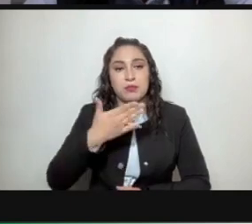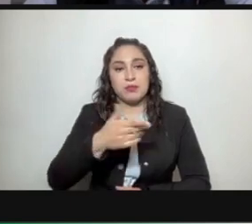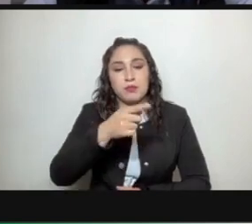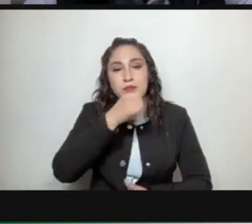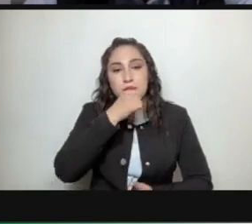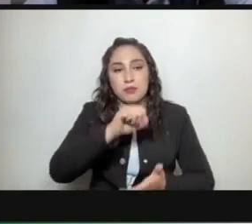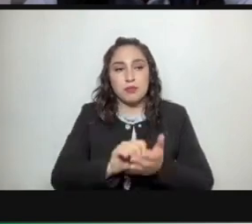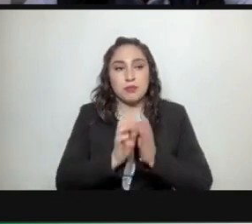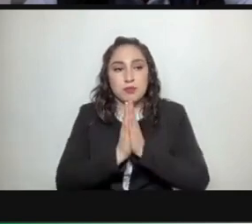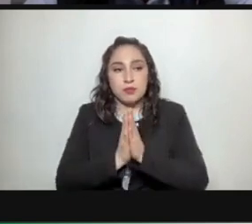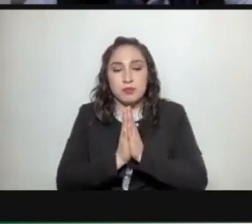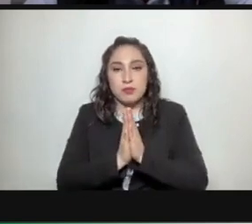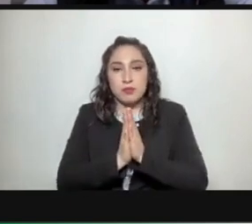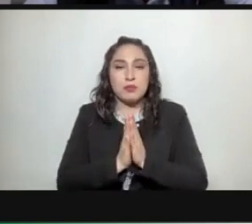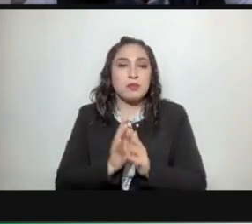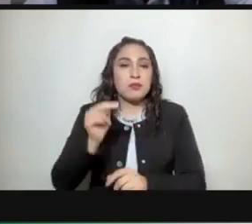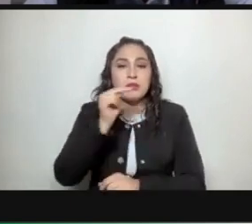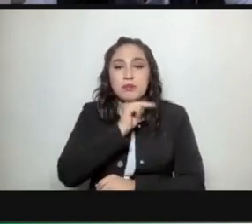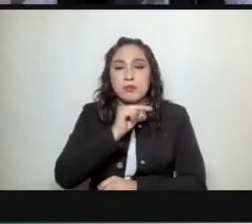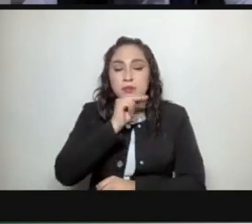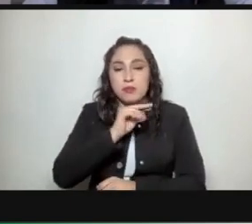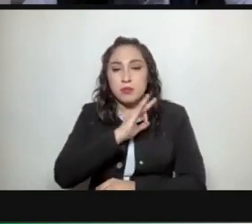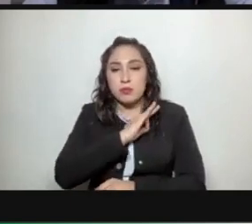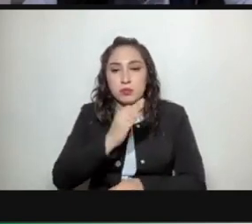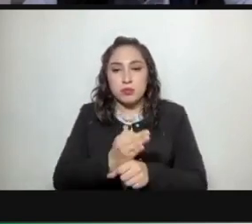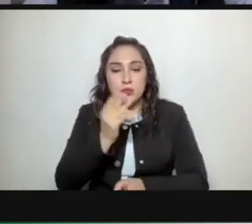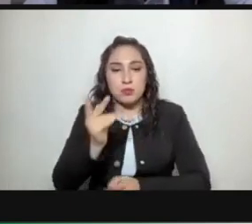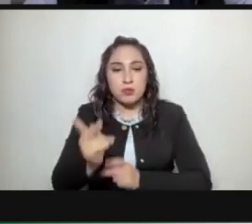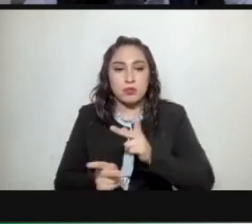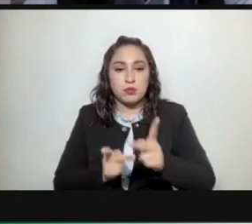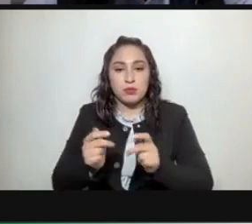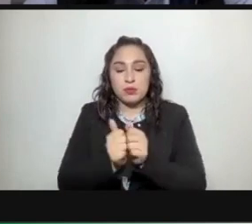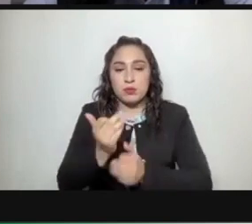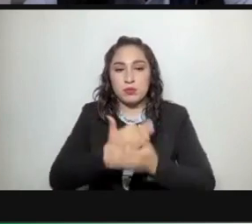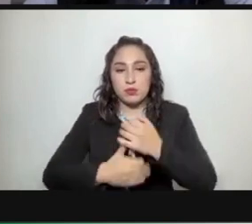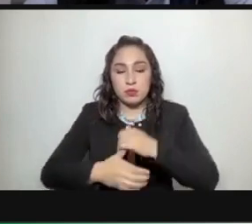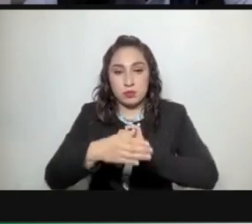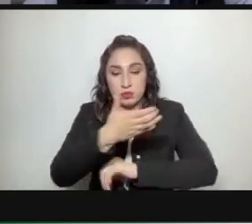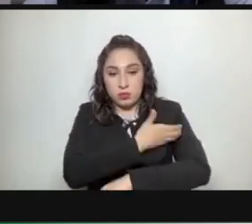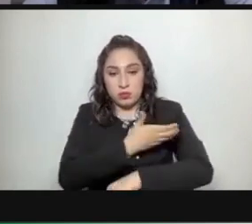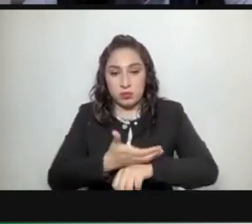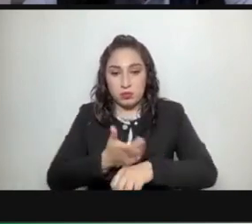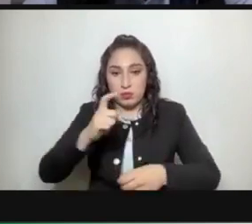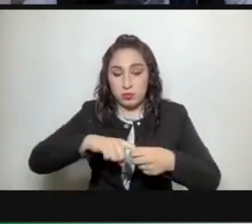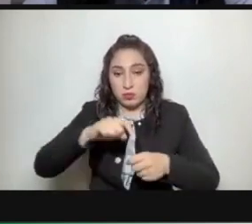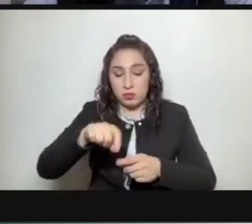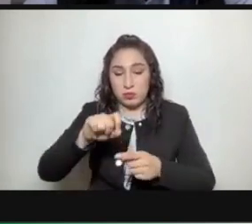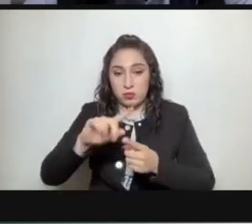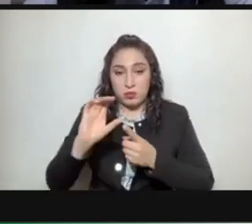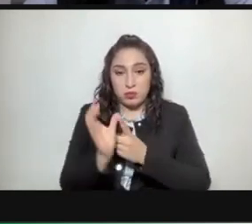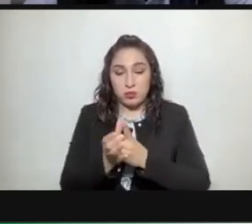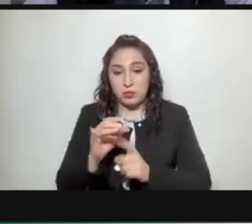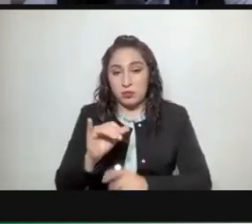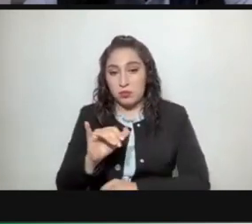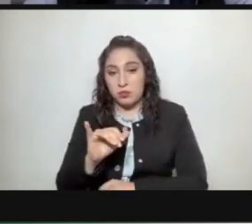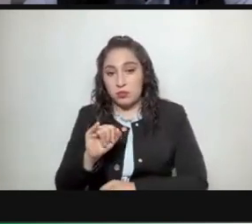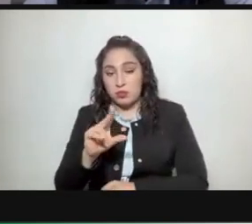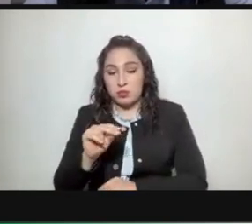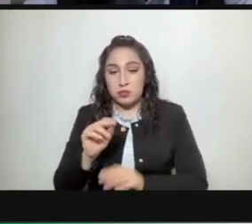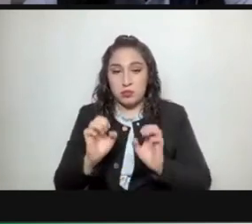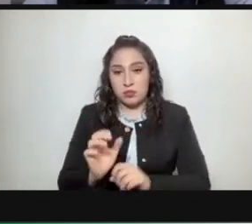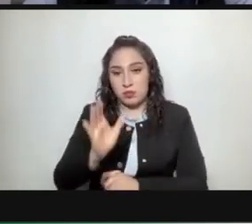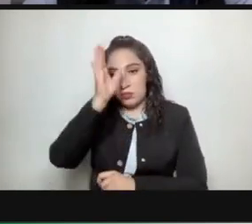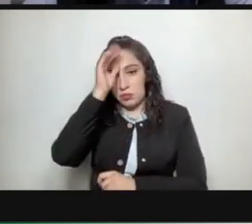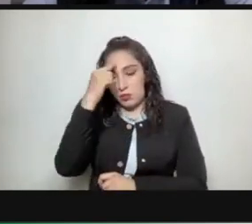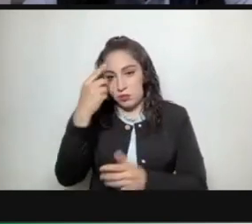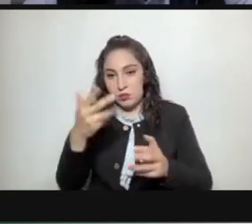manera económica se pudiera preguntar a los integrantes de esta comisión si la hacemos si están a favor de que sea